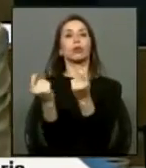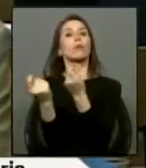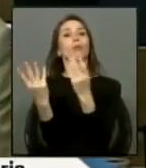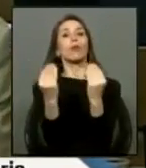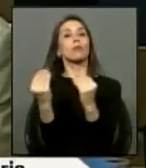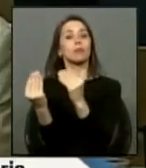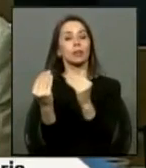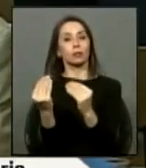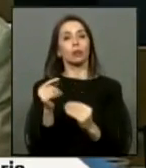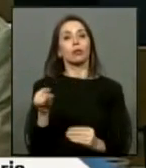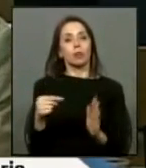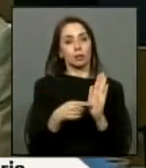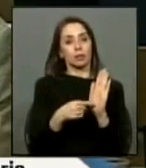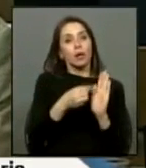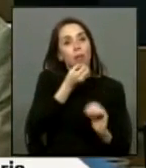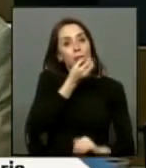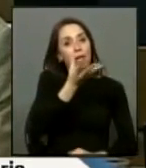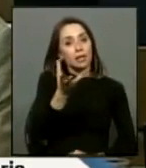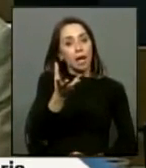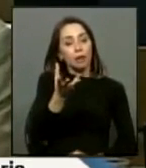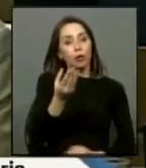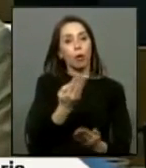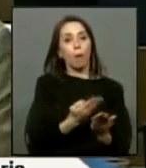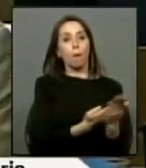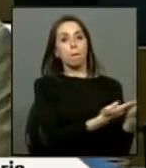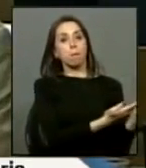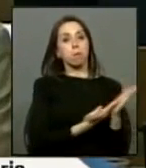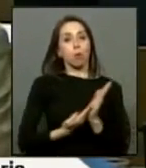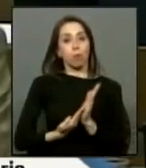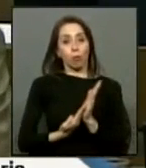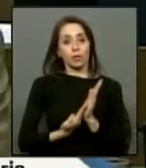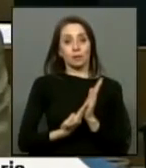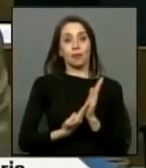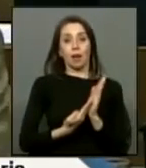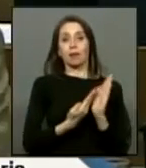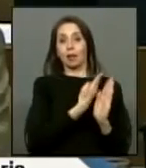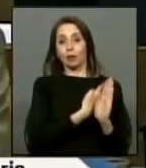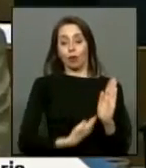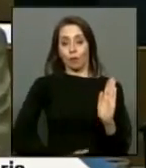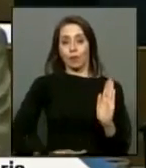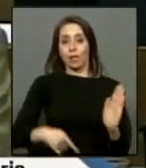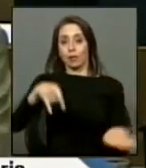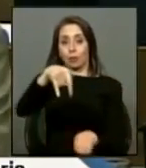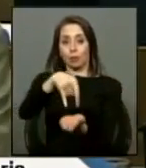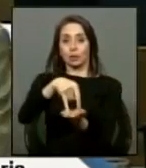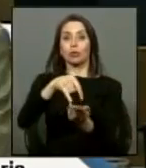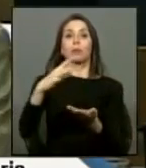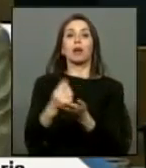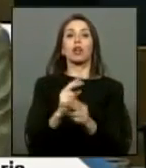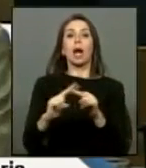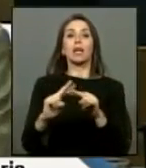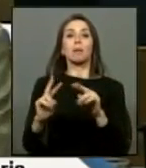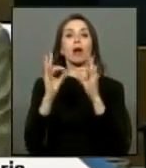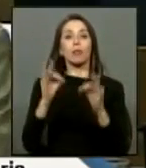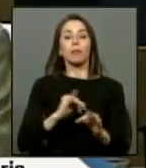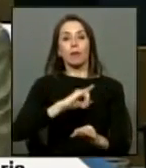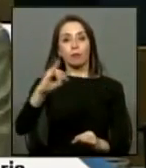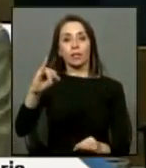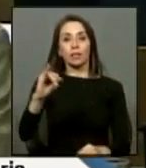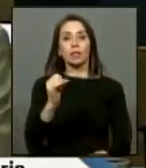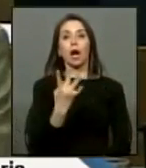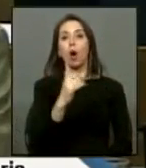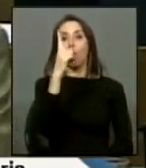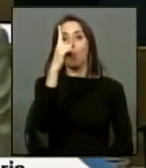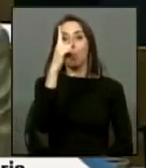cito las declaraciones la propuesta planteada por el gobierno para lograr una reparación definitiva era concordar un solo